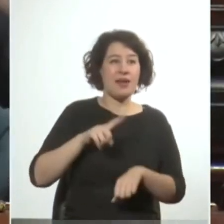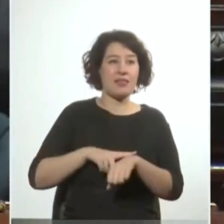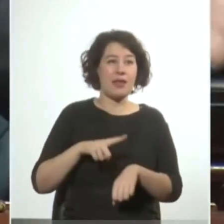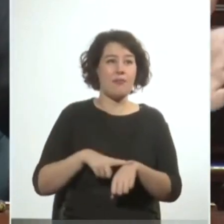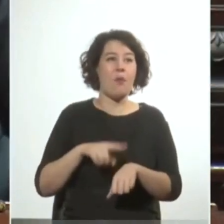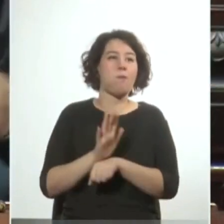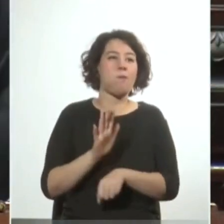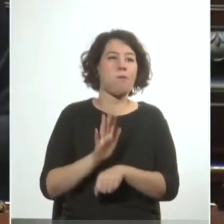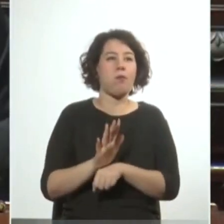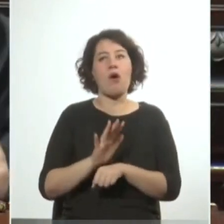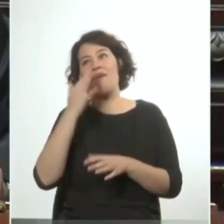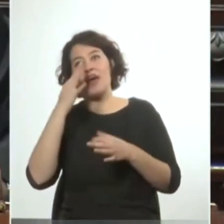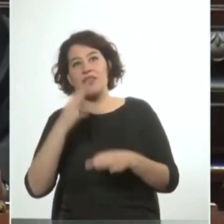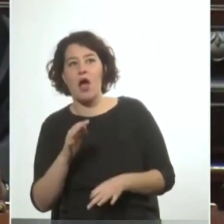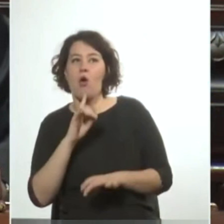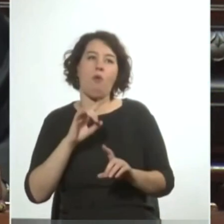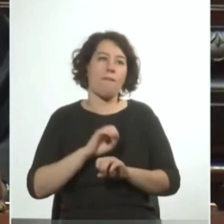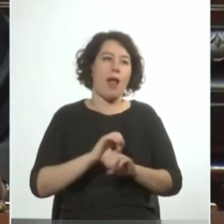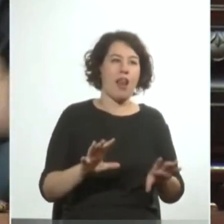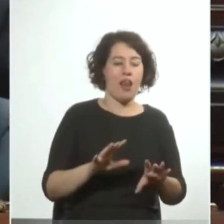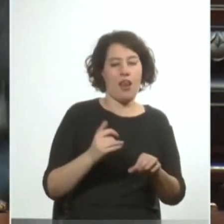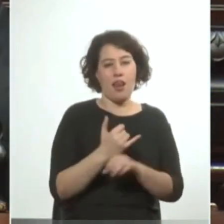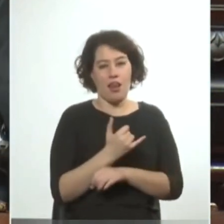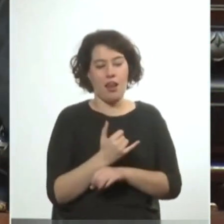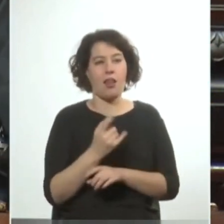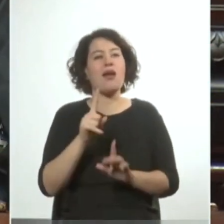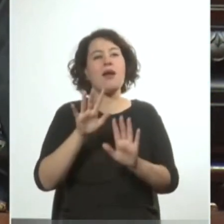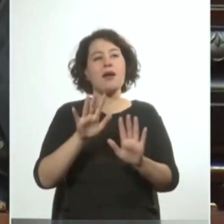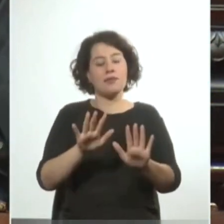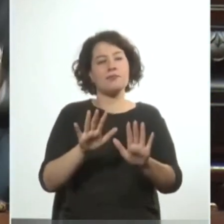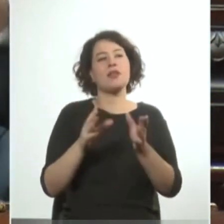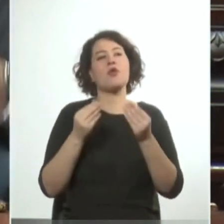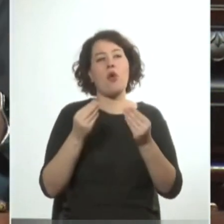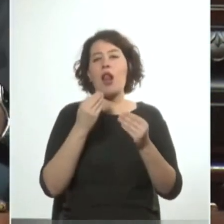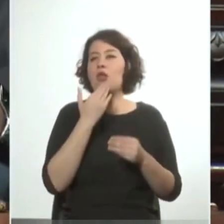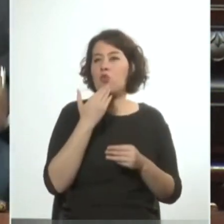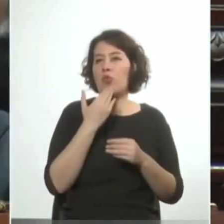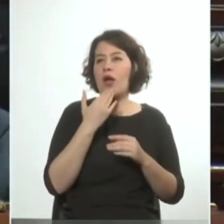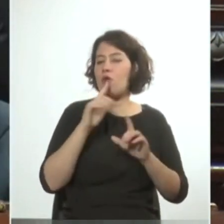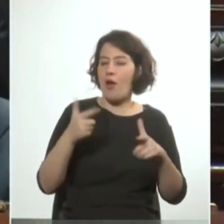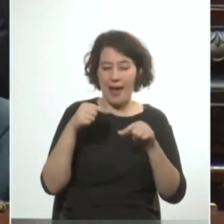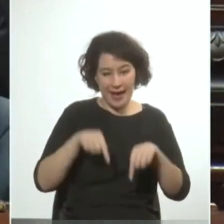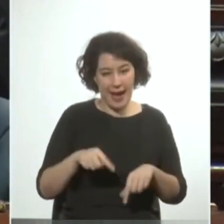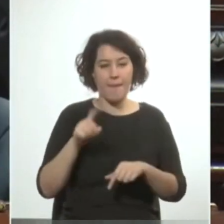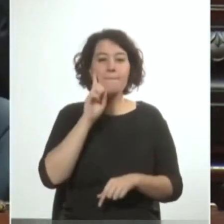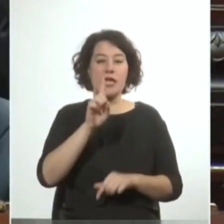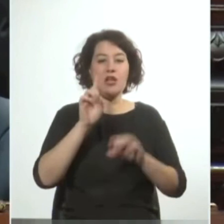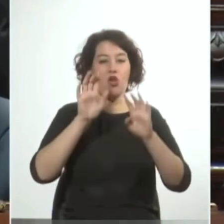catalogadas como acertadas o erradas lo que es incuestionable es que en este país desde el año